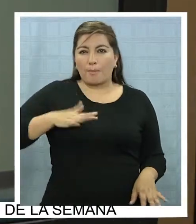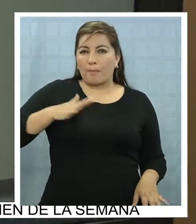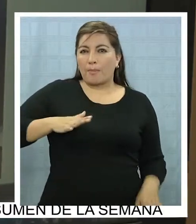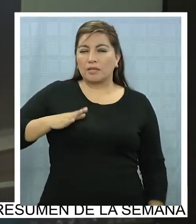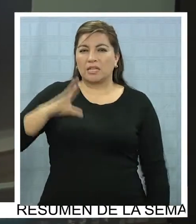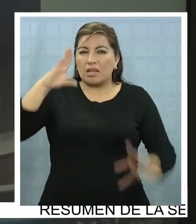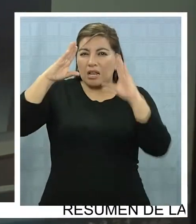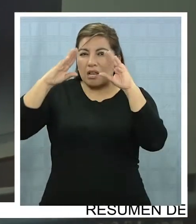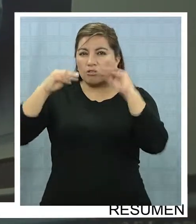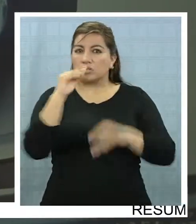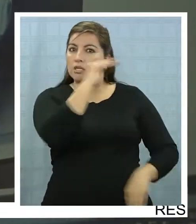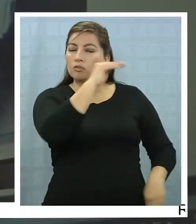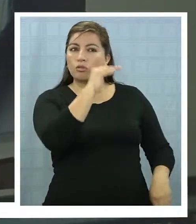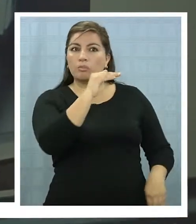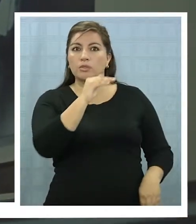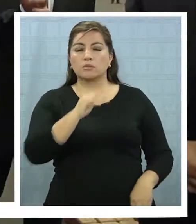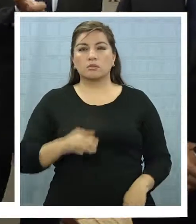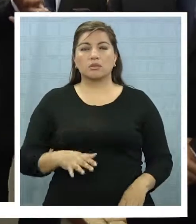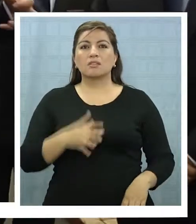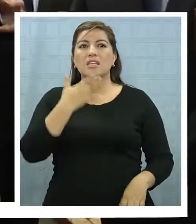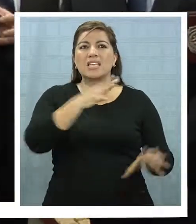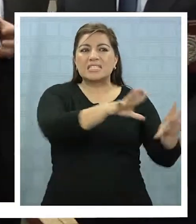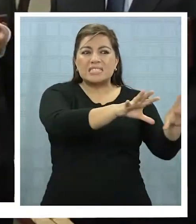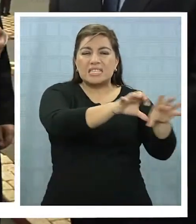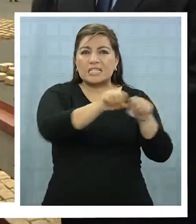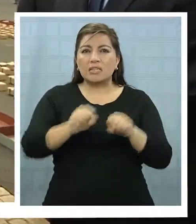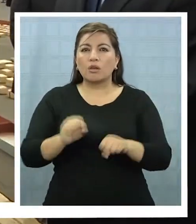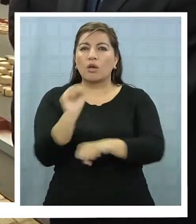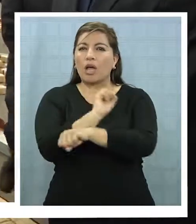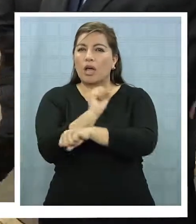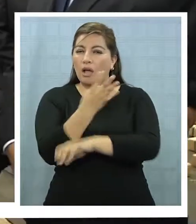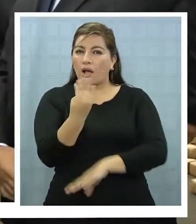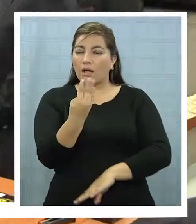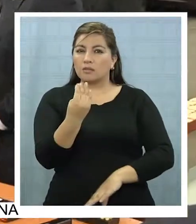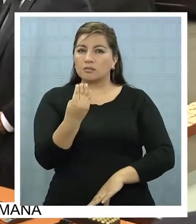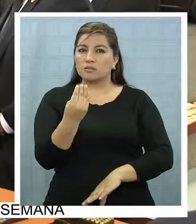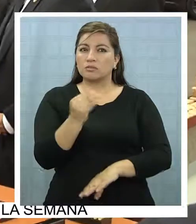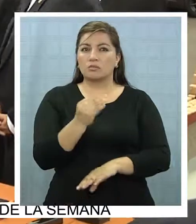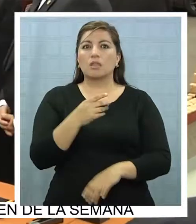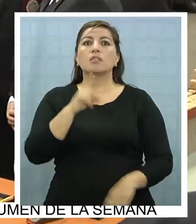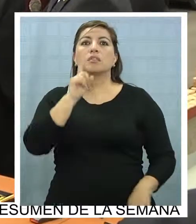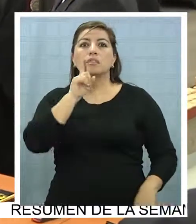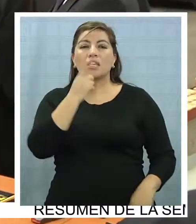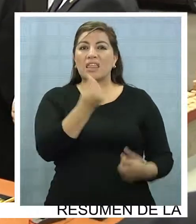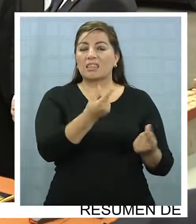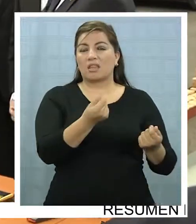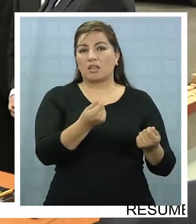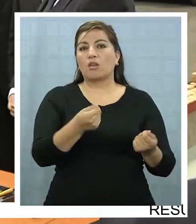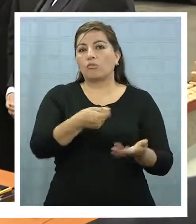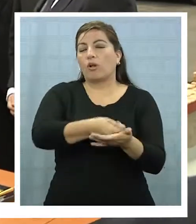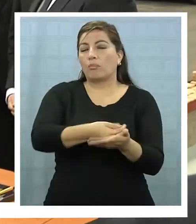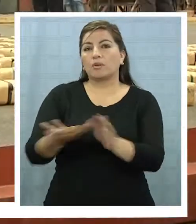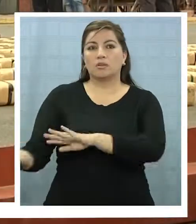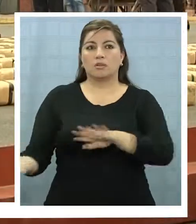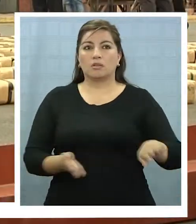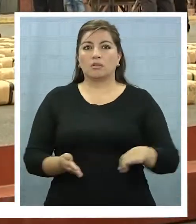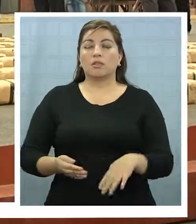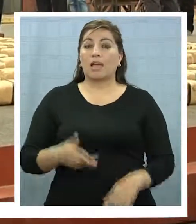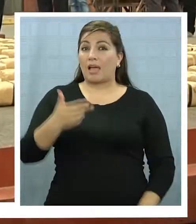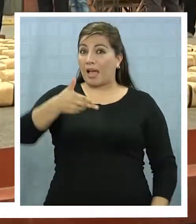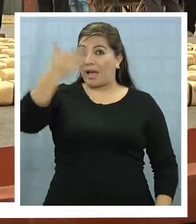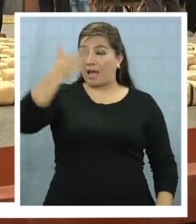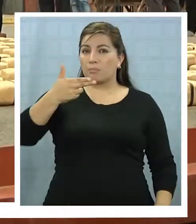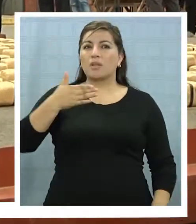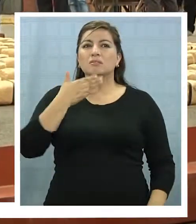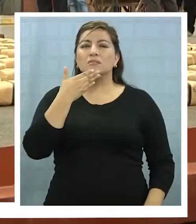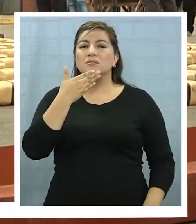auspicio, se incautaron además 14 vehículos menores adquiridos con dinero en narcotráfico, armas, municiones y 4